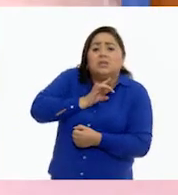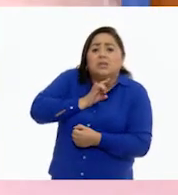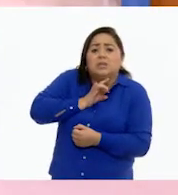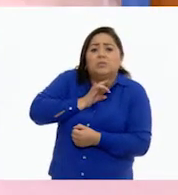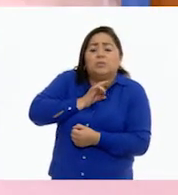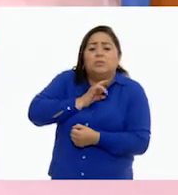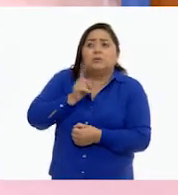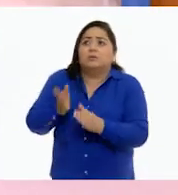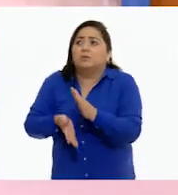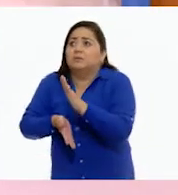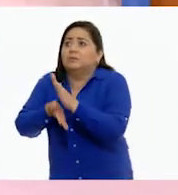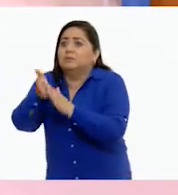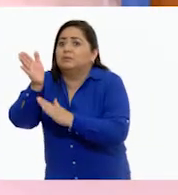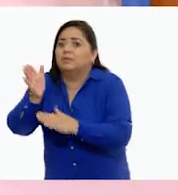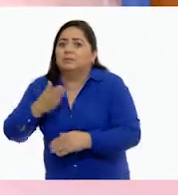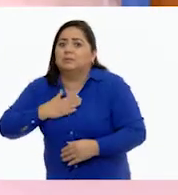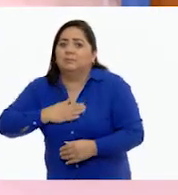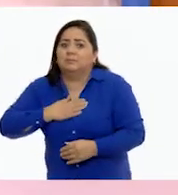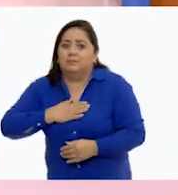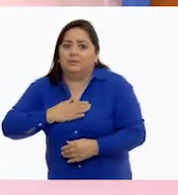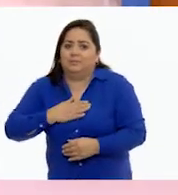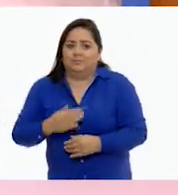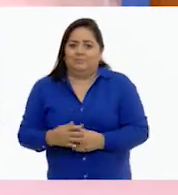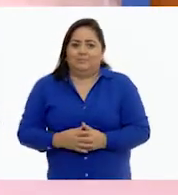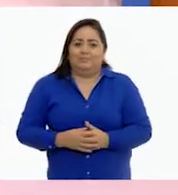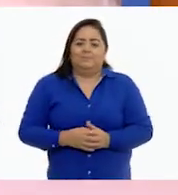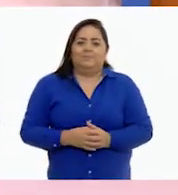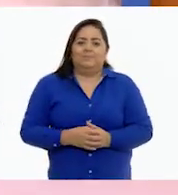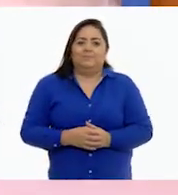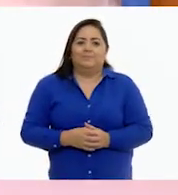Tenía miedo de ir al baño.